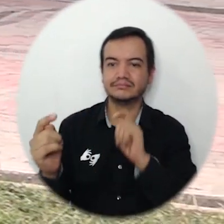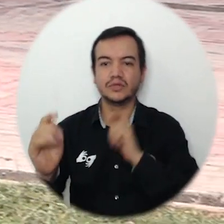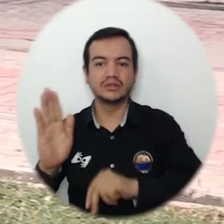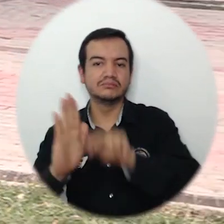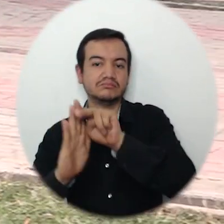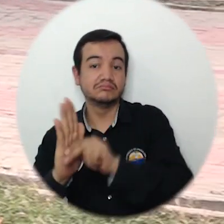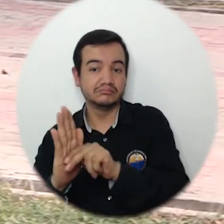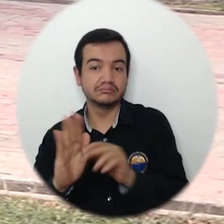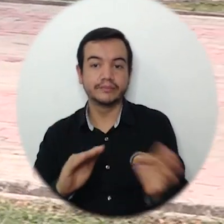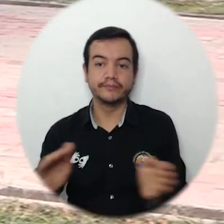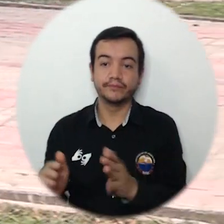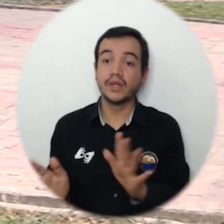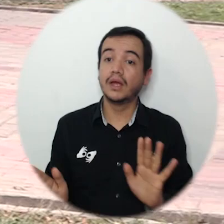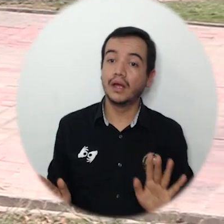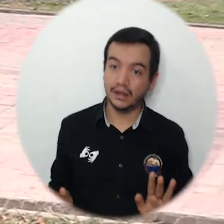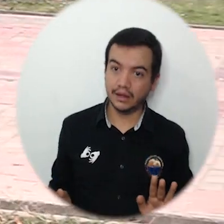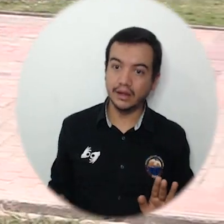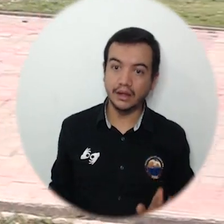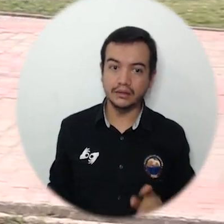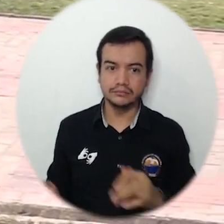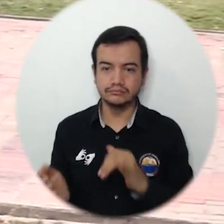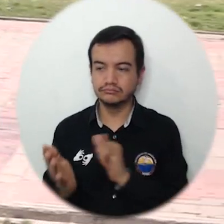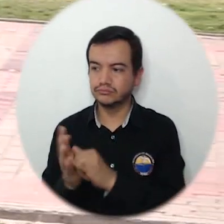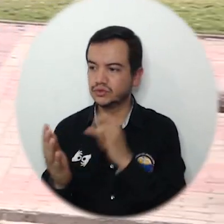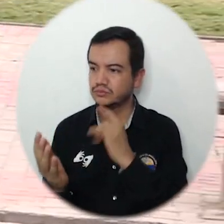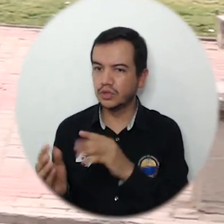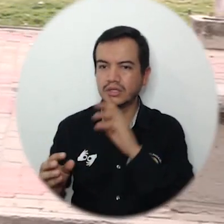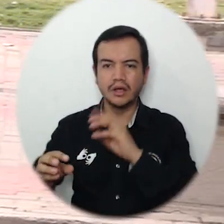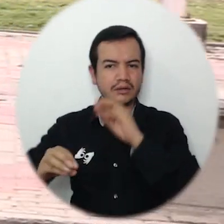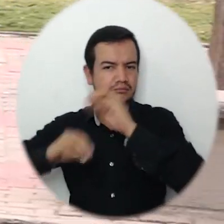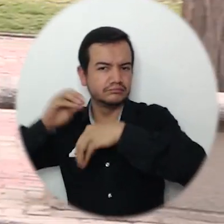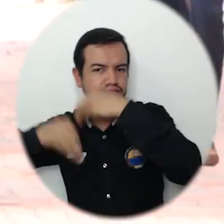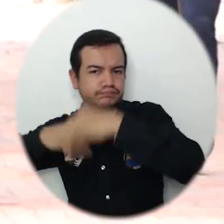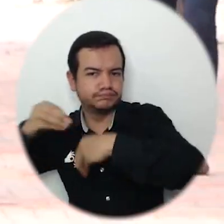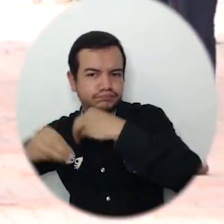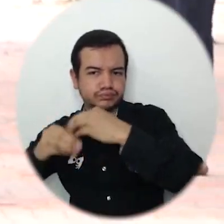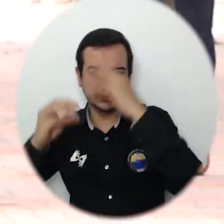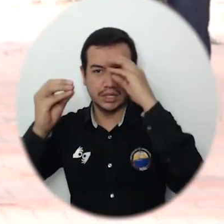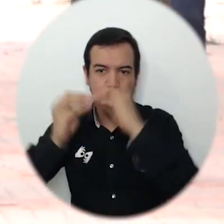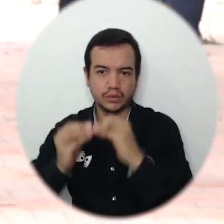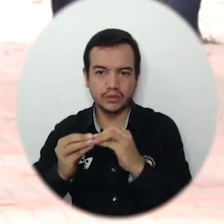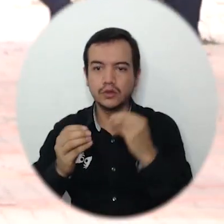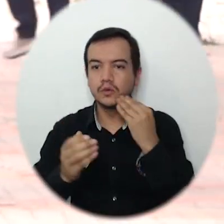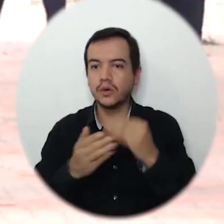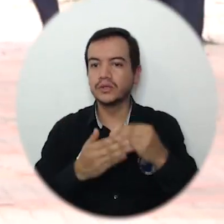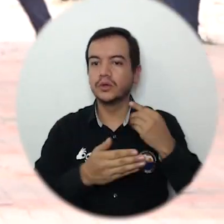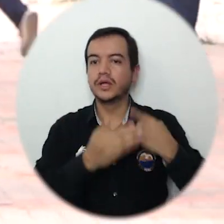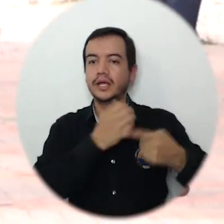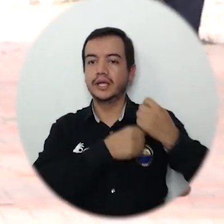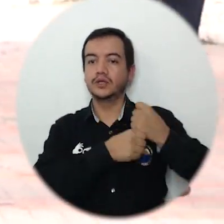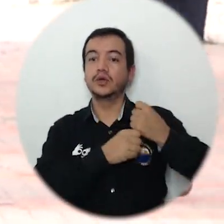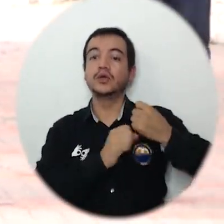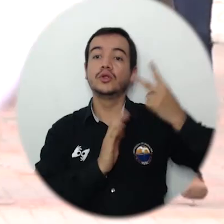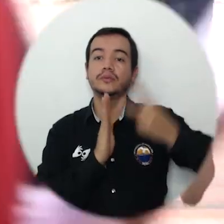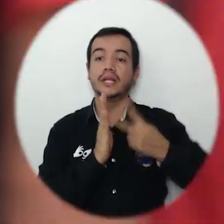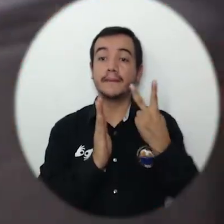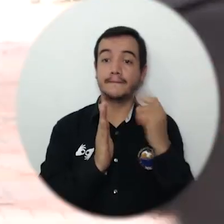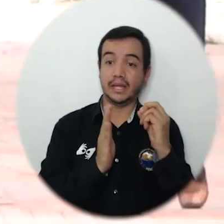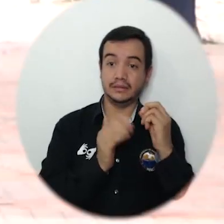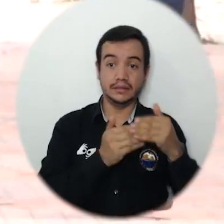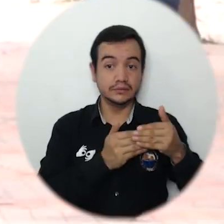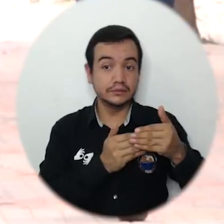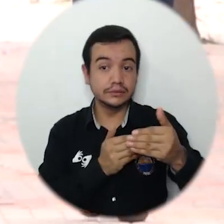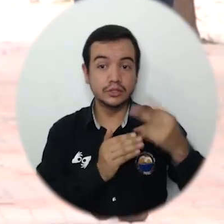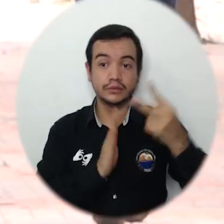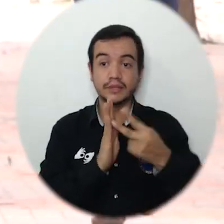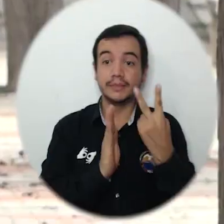Claramente pues se ha recopilado de manera positiva acuerdos de 2020, de 2021 y de